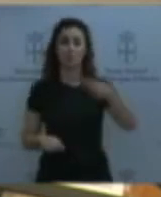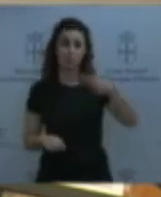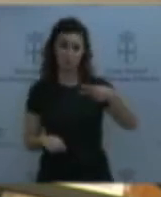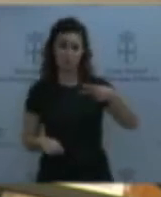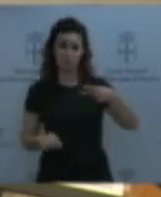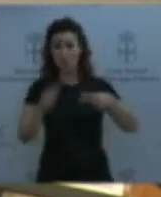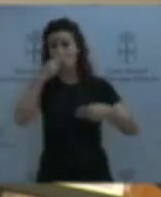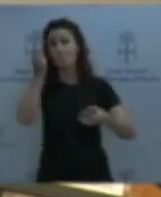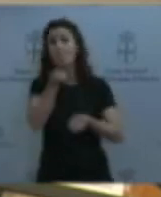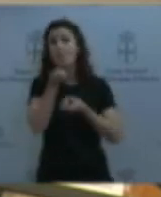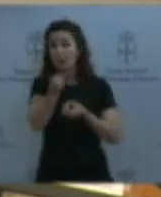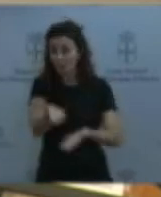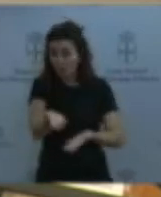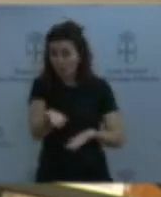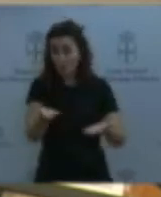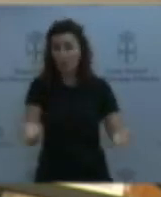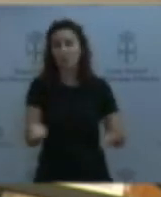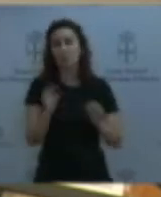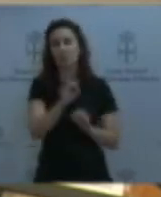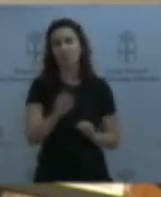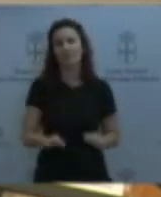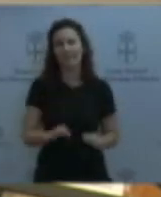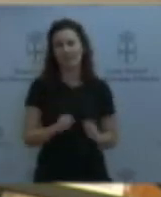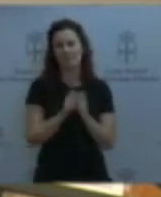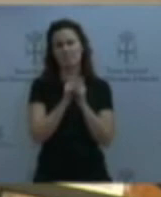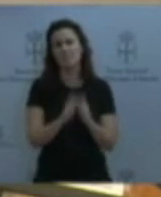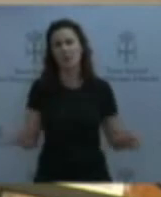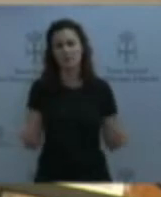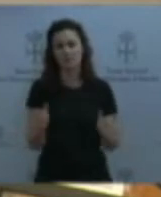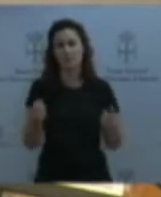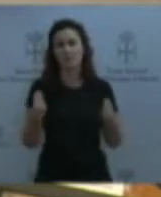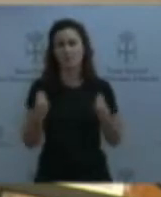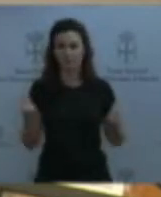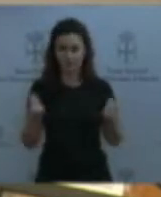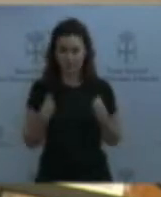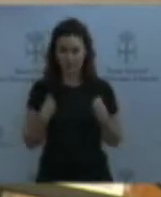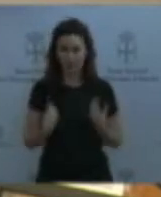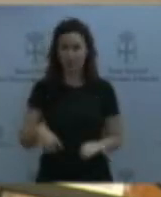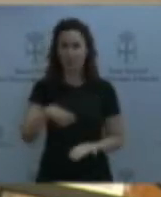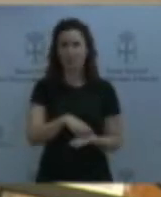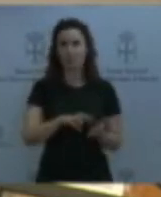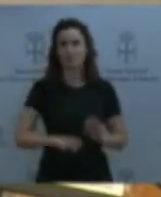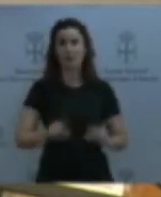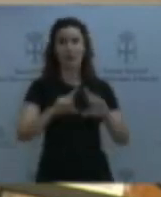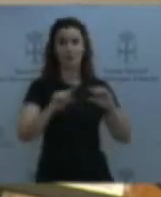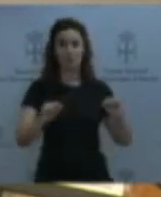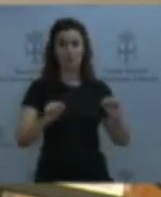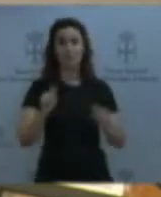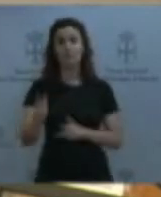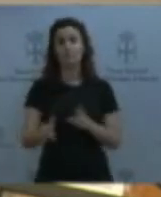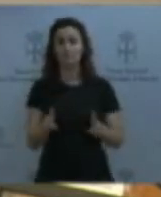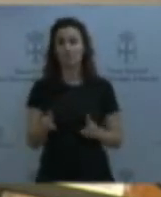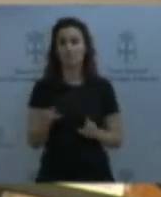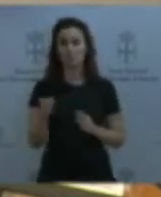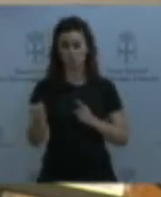de niños y niñas y adolescentes residen en centros especializados son Asturias y el País Vasco, que son las dos comunidades que